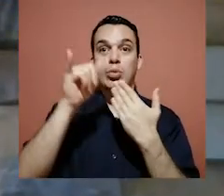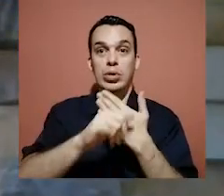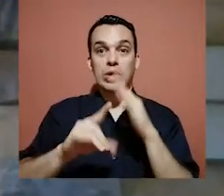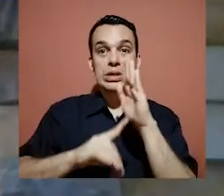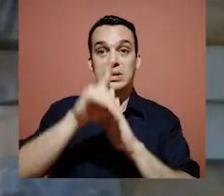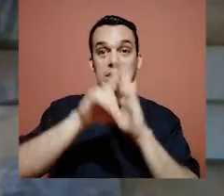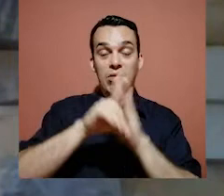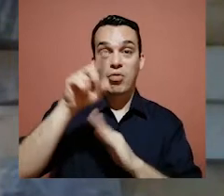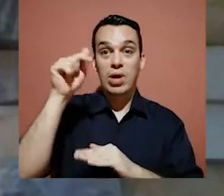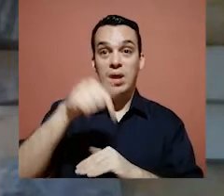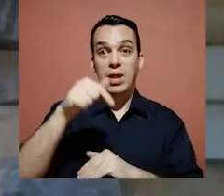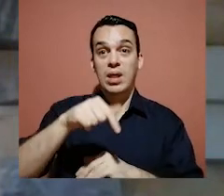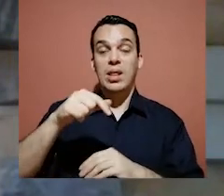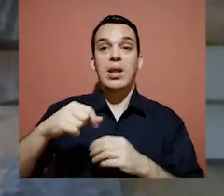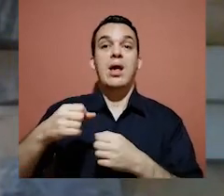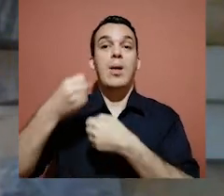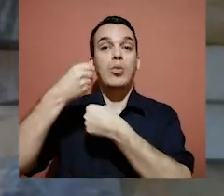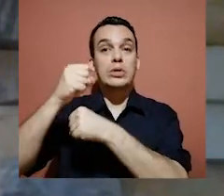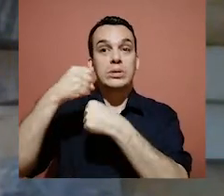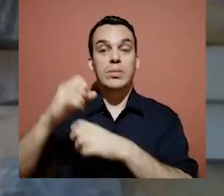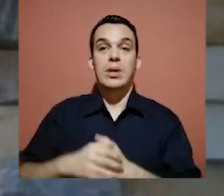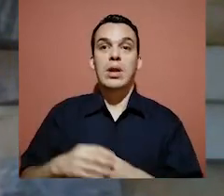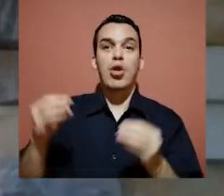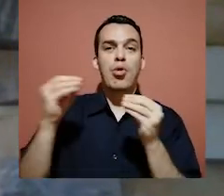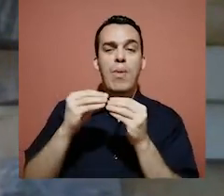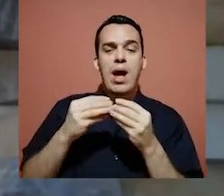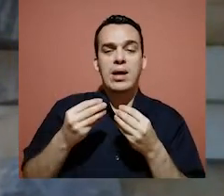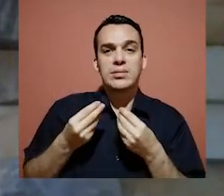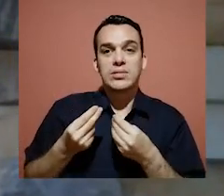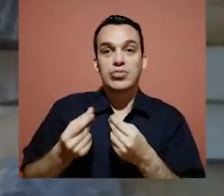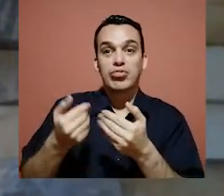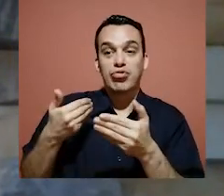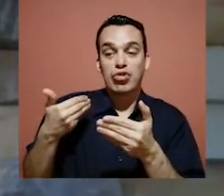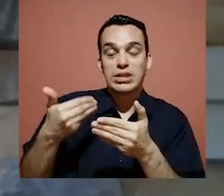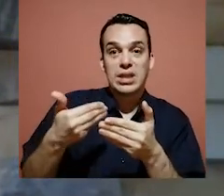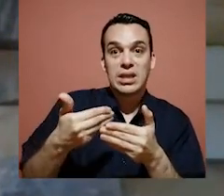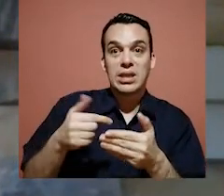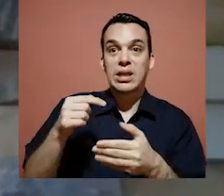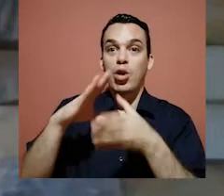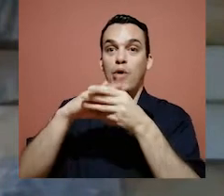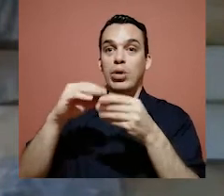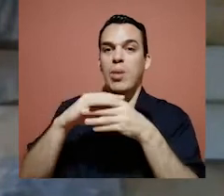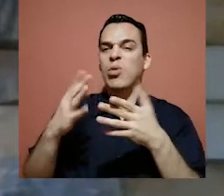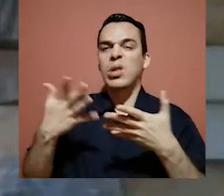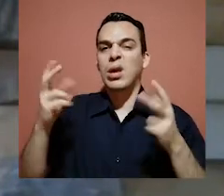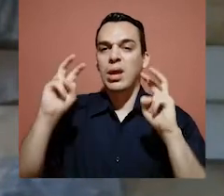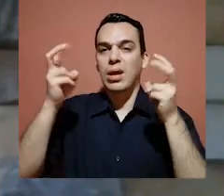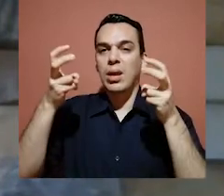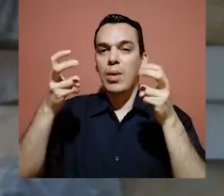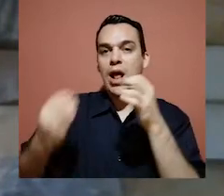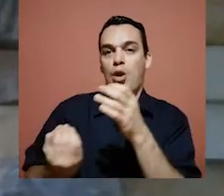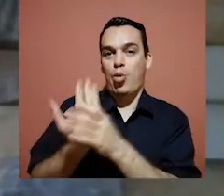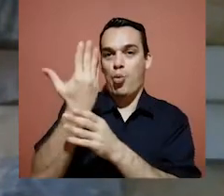proyectos que se desarrollan desde la Municipalidad. Los más recientes se lo contamos desde la sección Lo Nuevo.